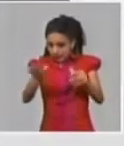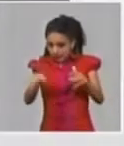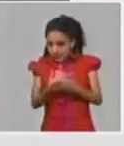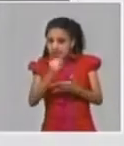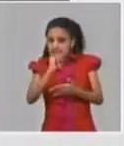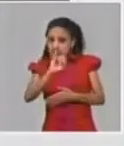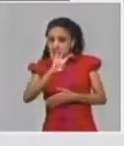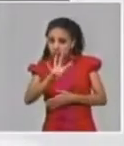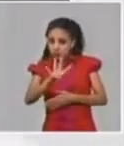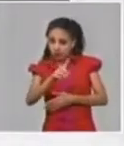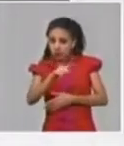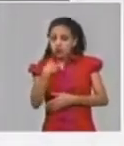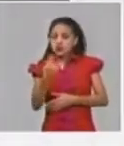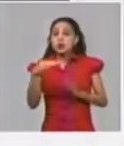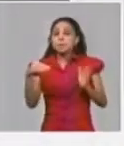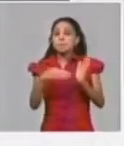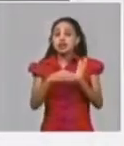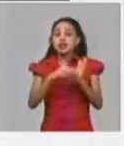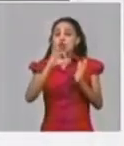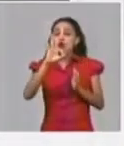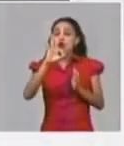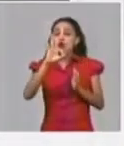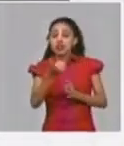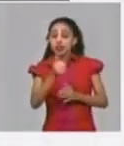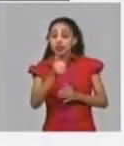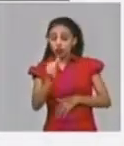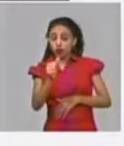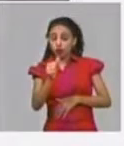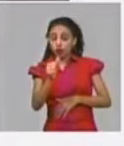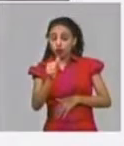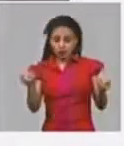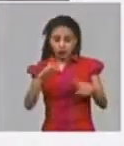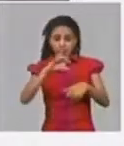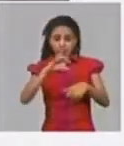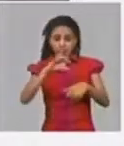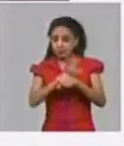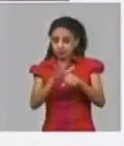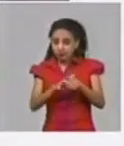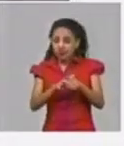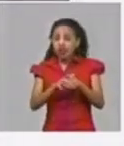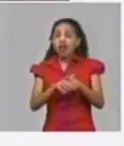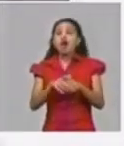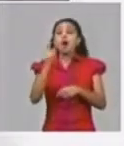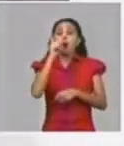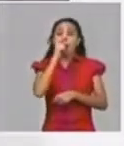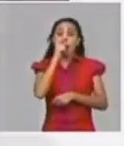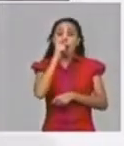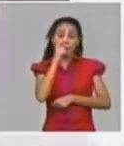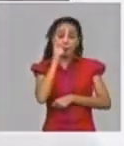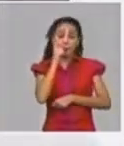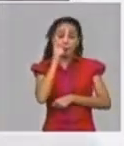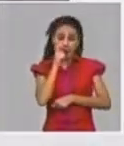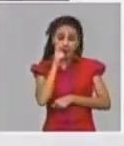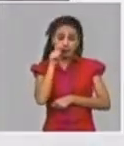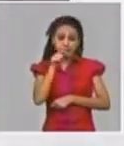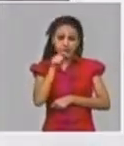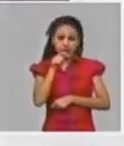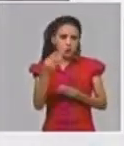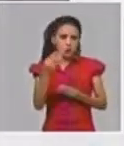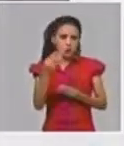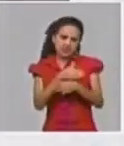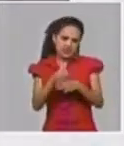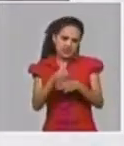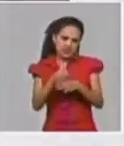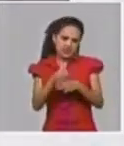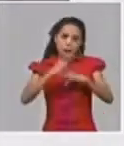menos 810 sigue siendo el sexo masculino discretamente el que ha estado predominando de los casos confirmados con el